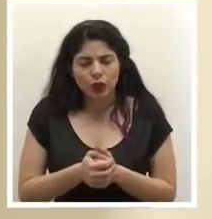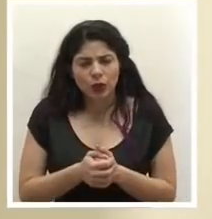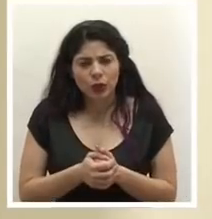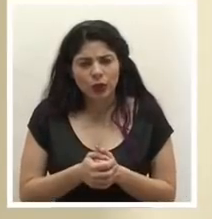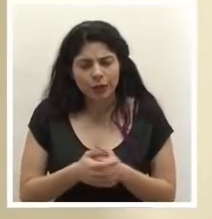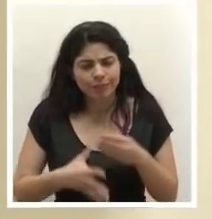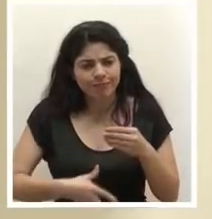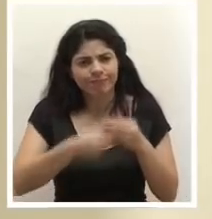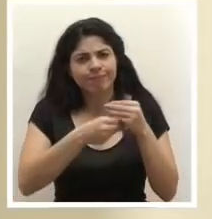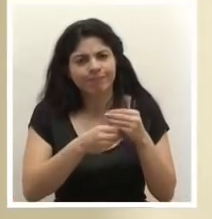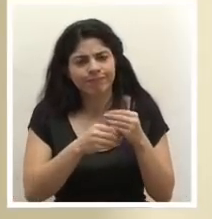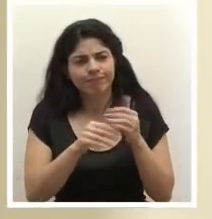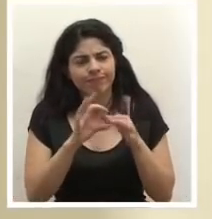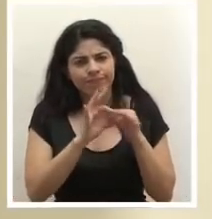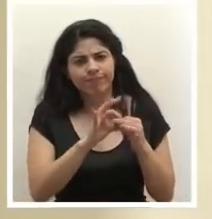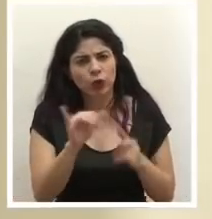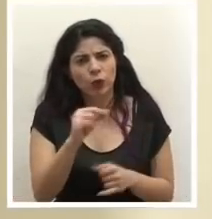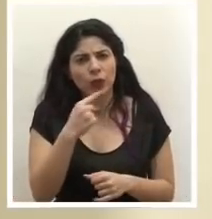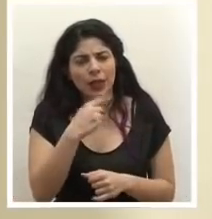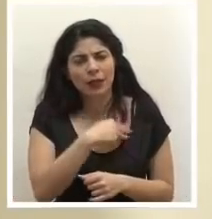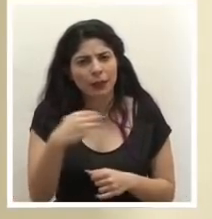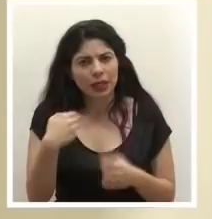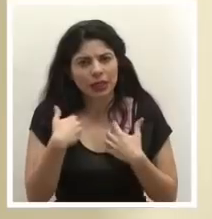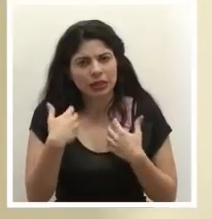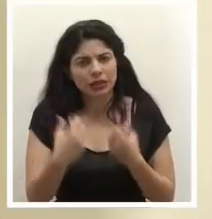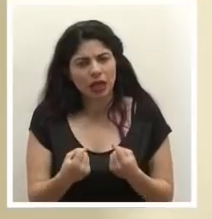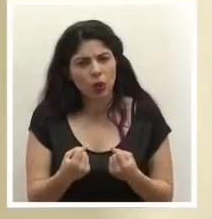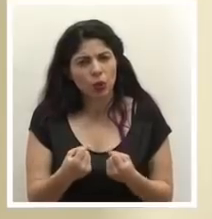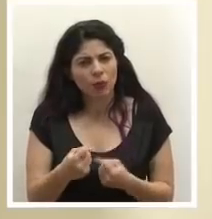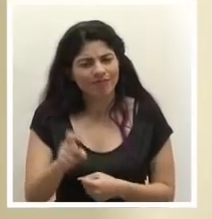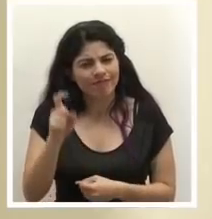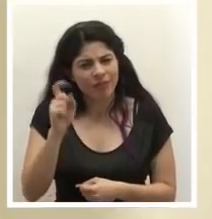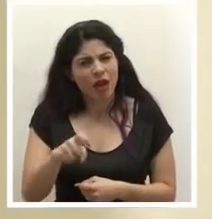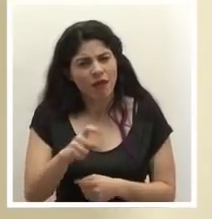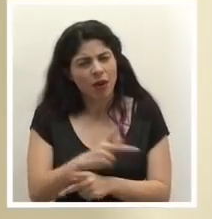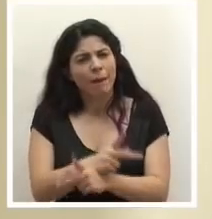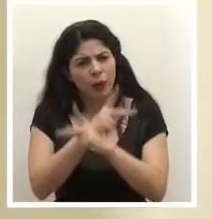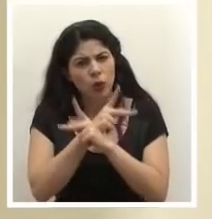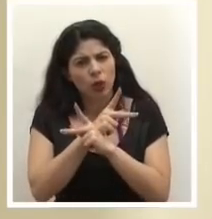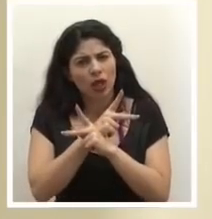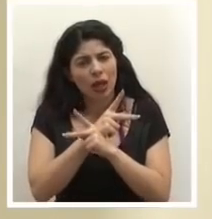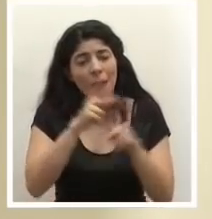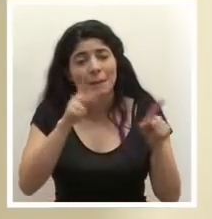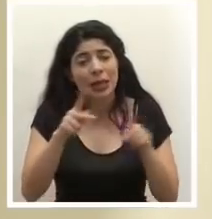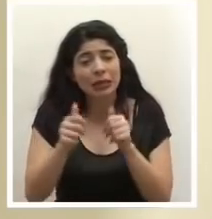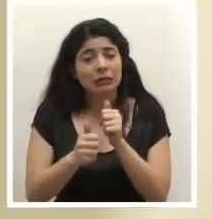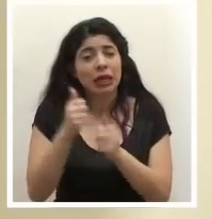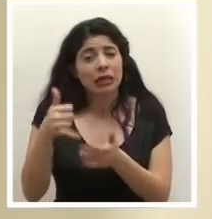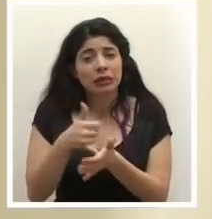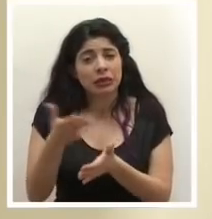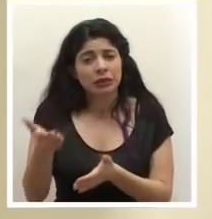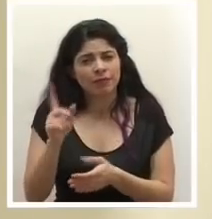sumarme a las palabras del señor Ministro de Salud en que hay que proteger a las personas más vulnerables